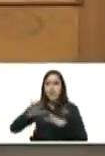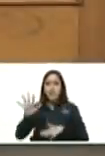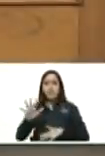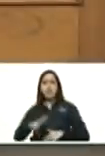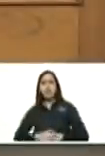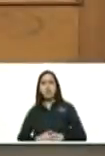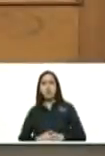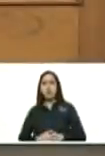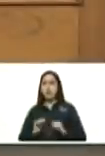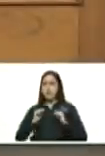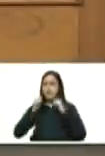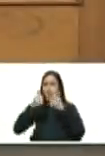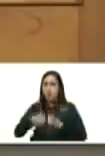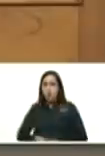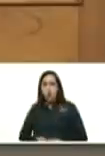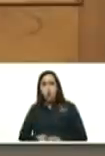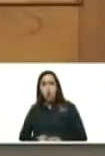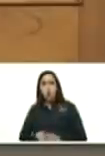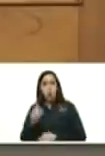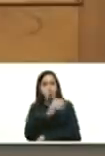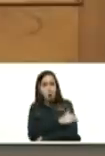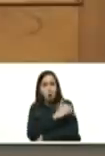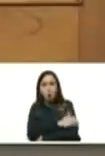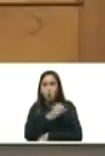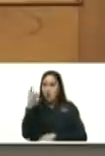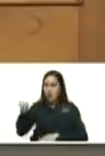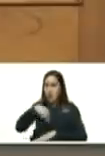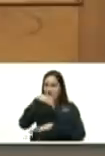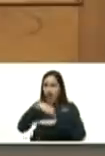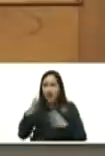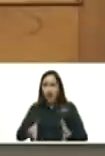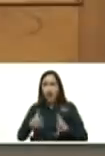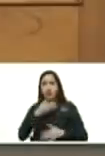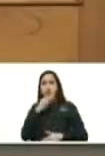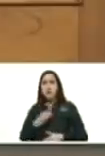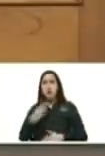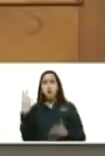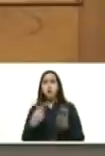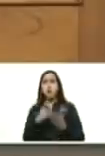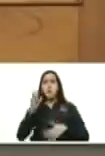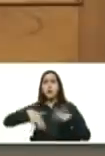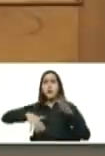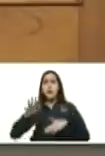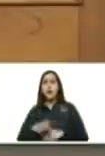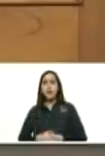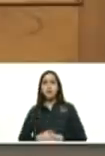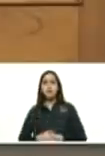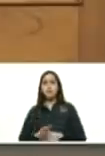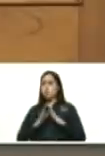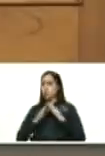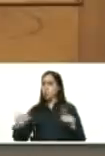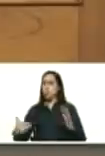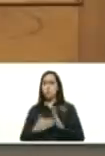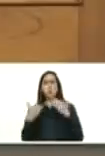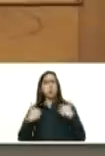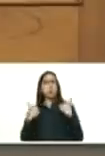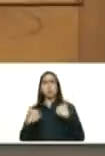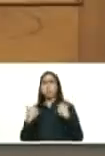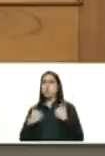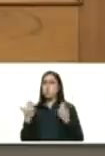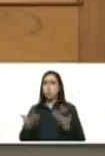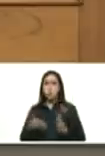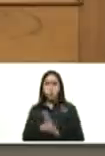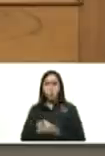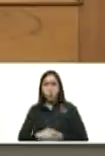después la la oposición ganó la asamblea nacional en diciembre 2015 y vino todo el daño que ellos hicieron con el